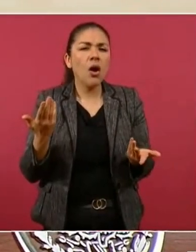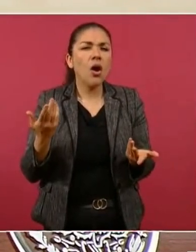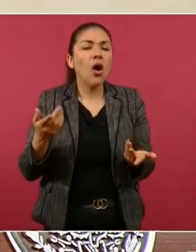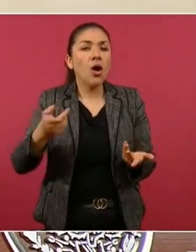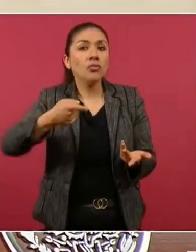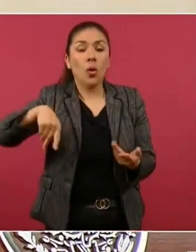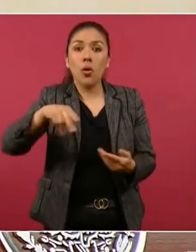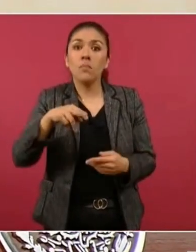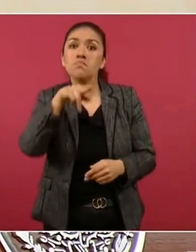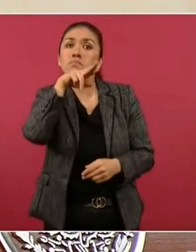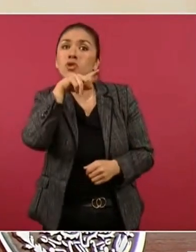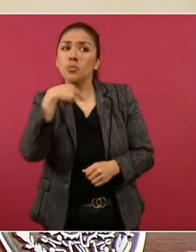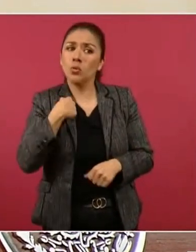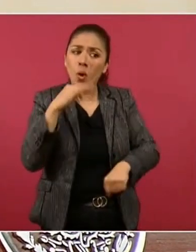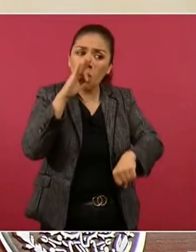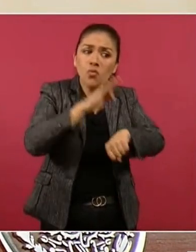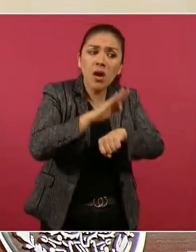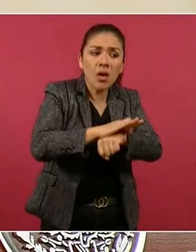pseudoambientalistas